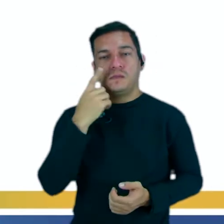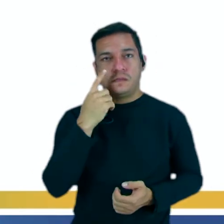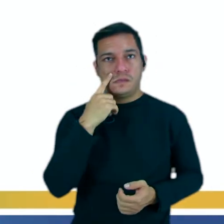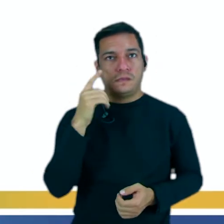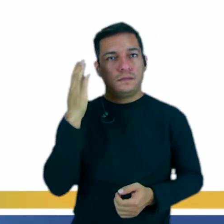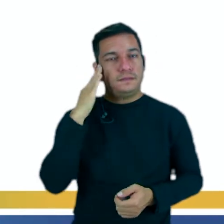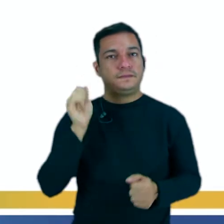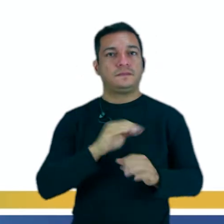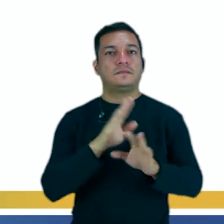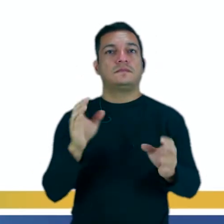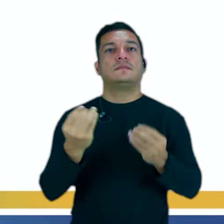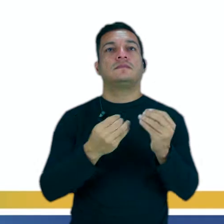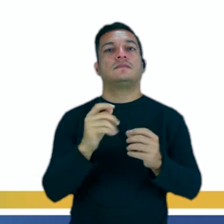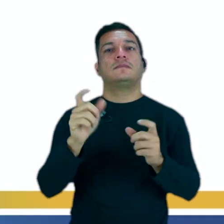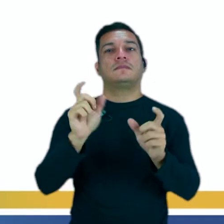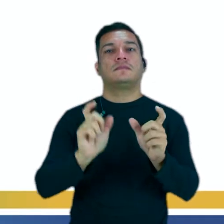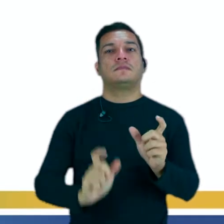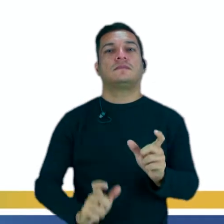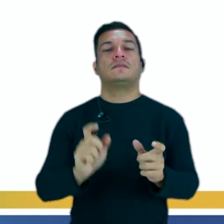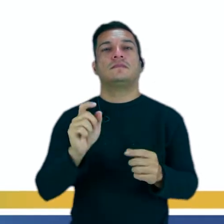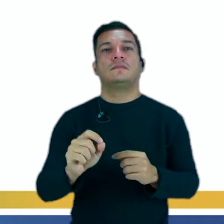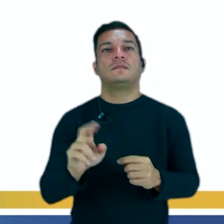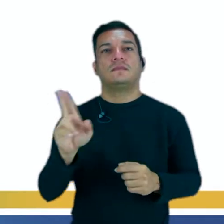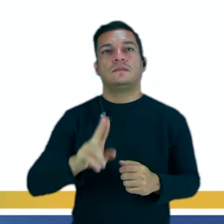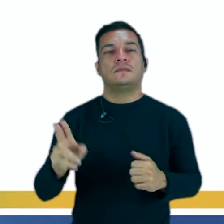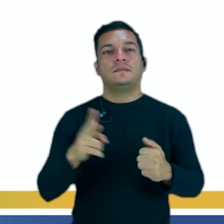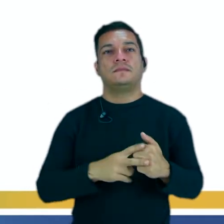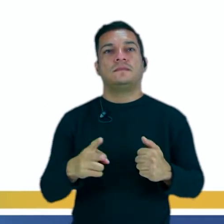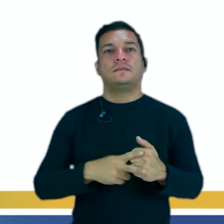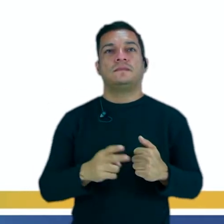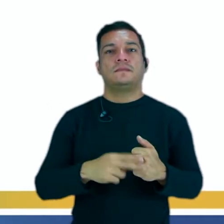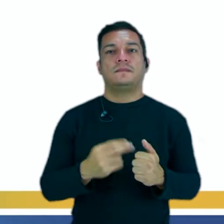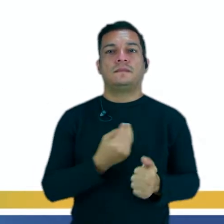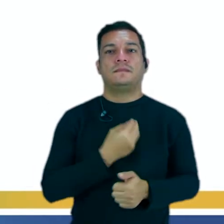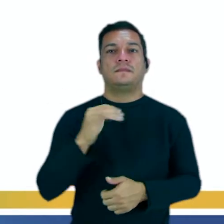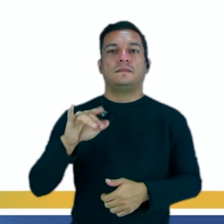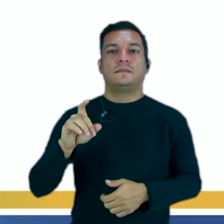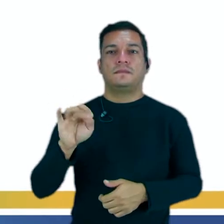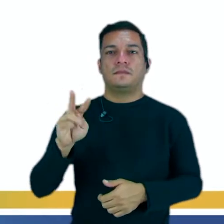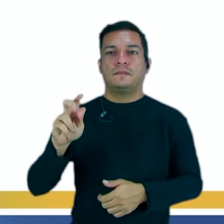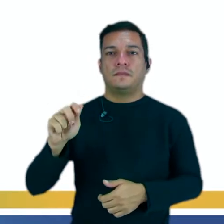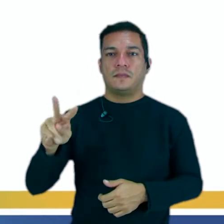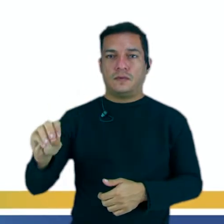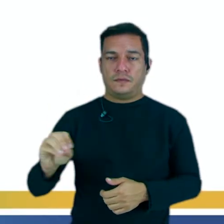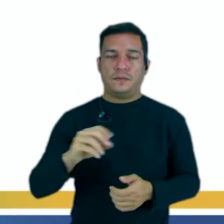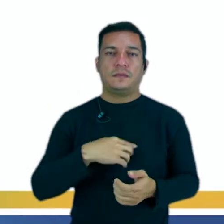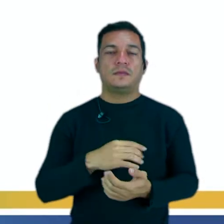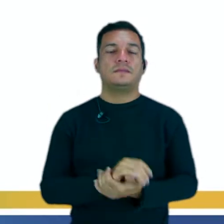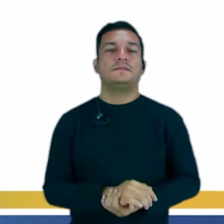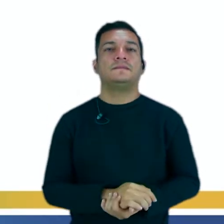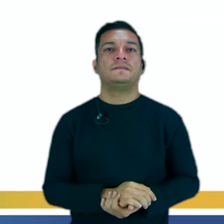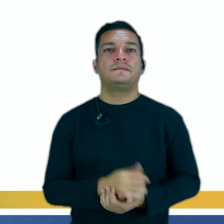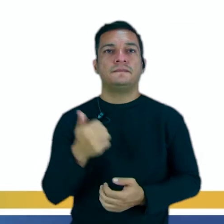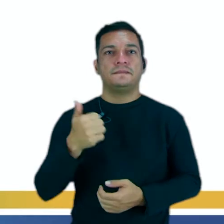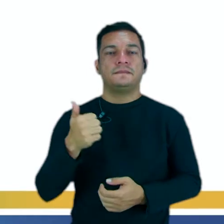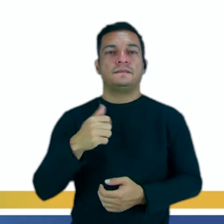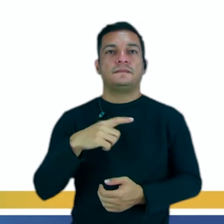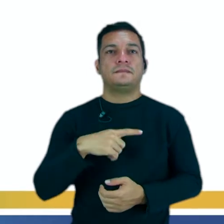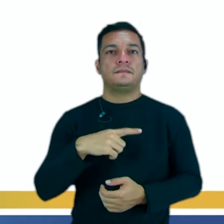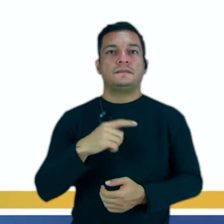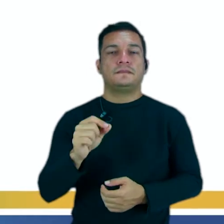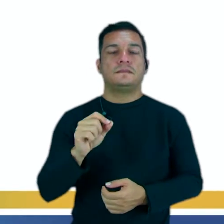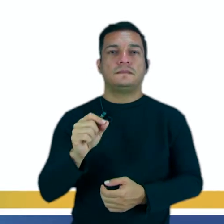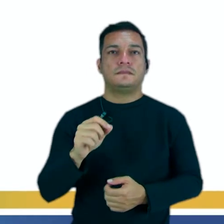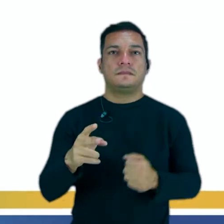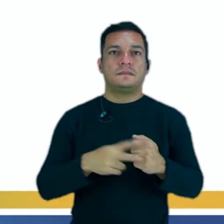a entender la conjugación, el uso de los verbos en presente de indicativo en la lengua española. ¿Sí? Primero, vamos a